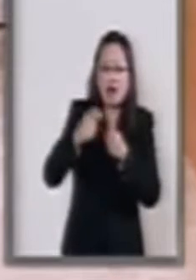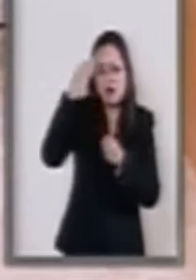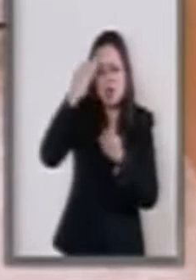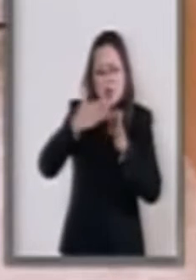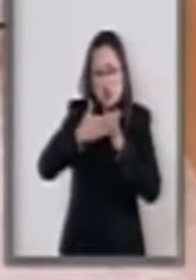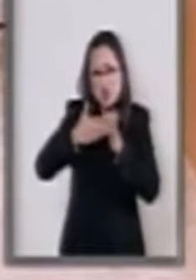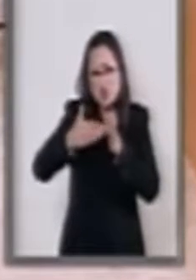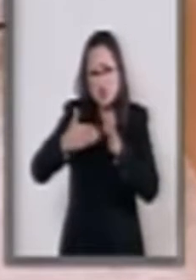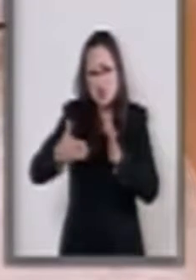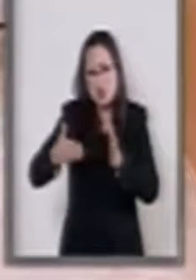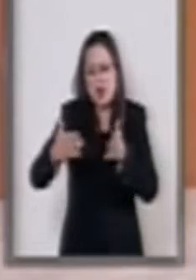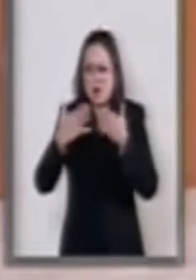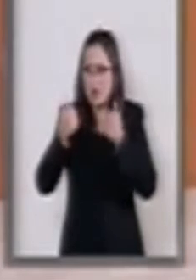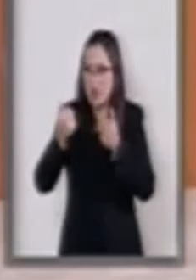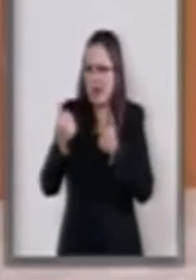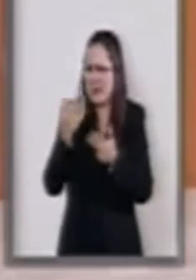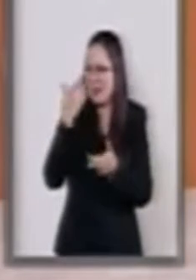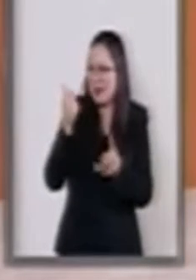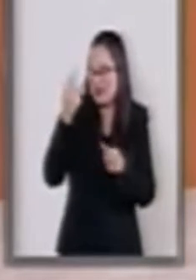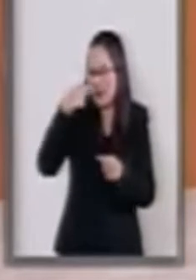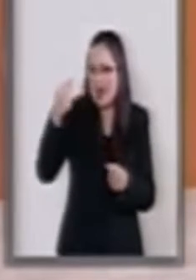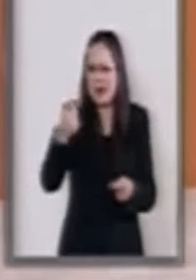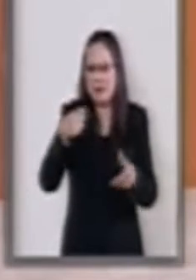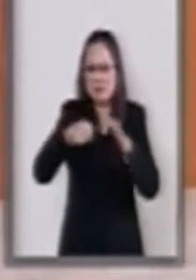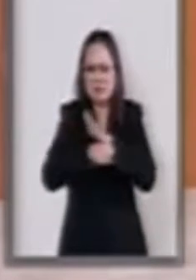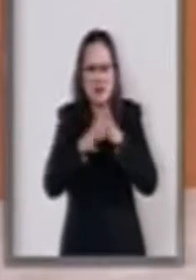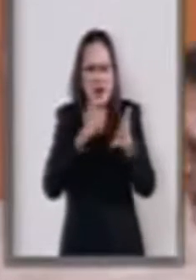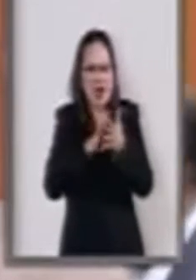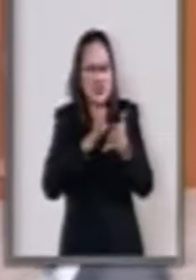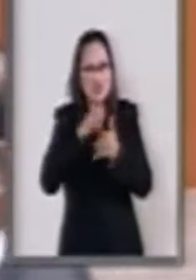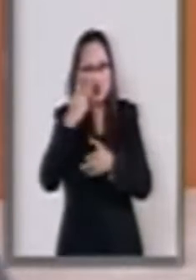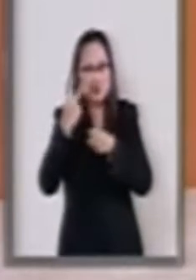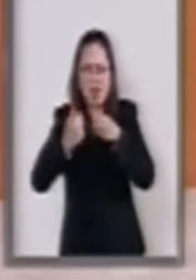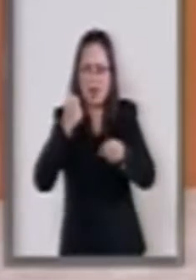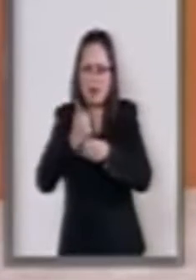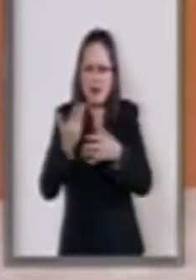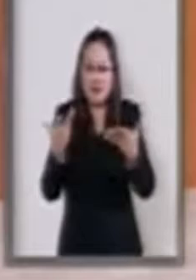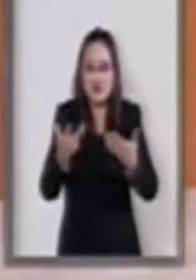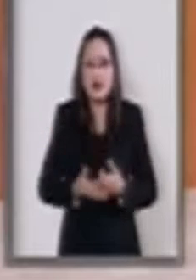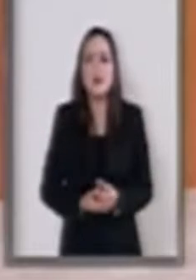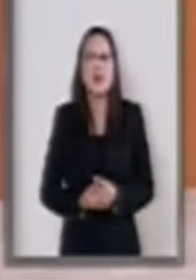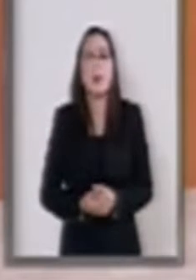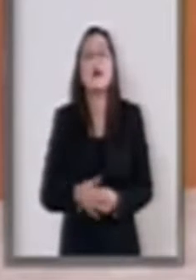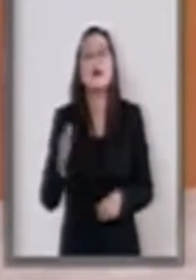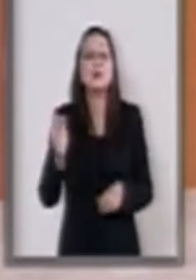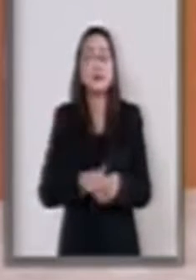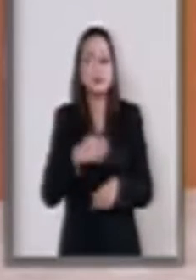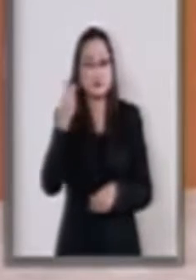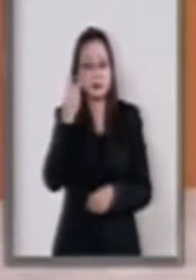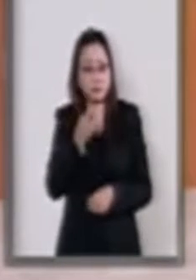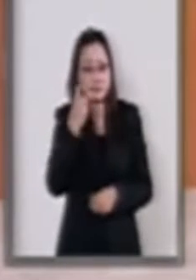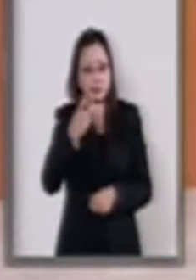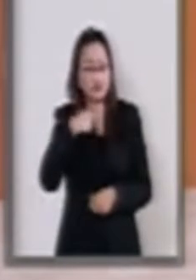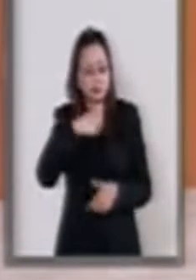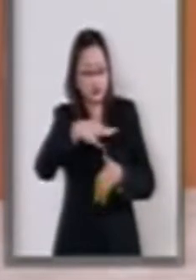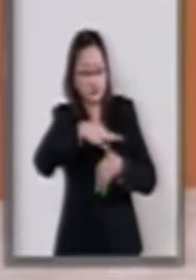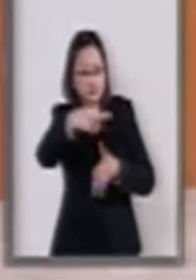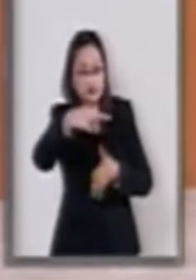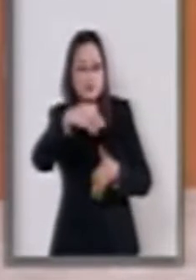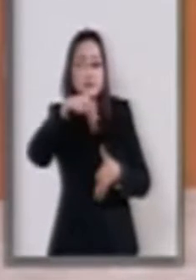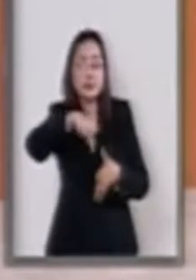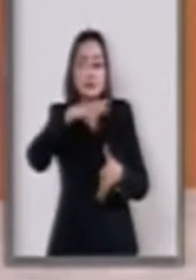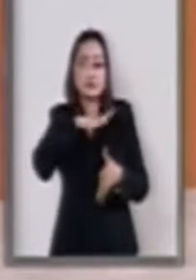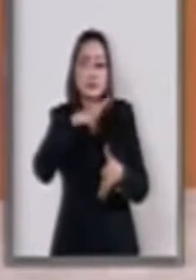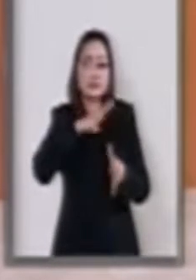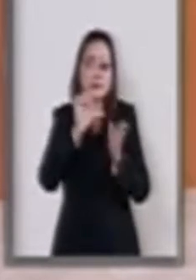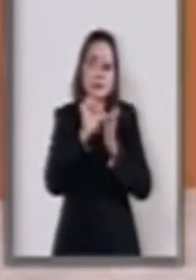y desproporcionado de prisión preventiva. Por ello, me permito promover la reserva al artículo